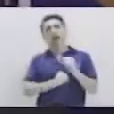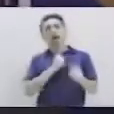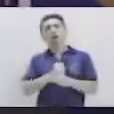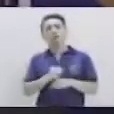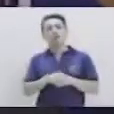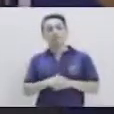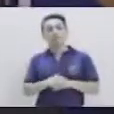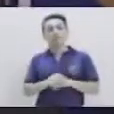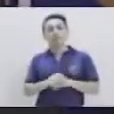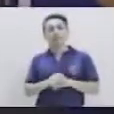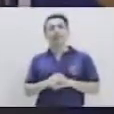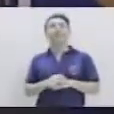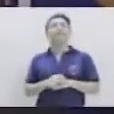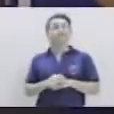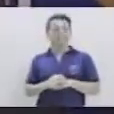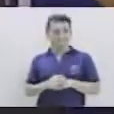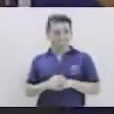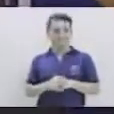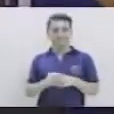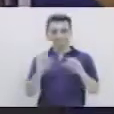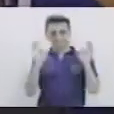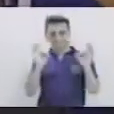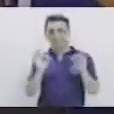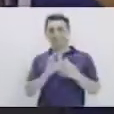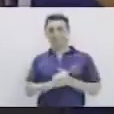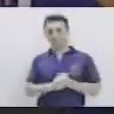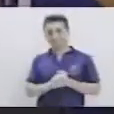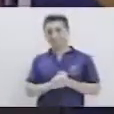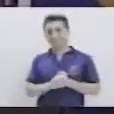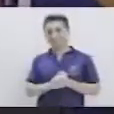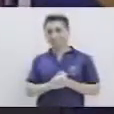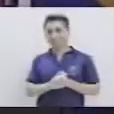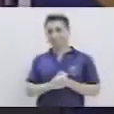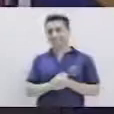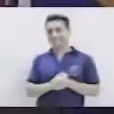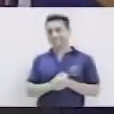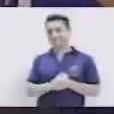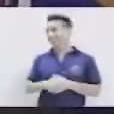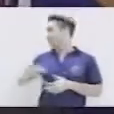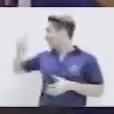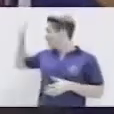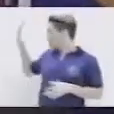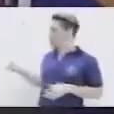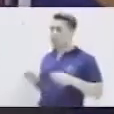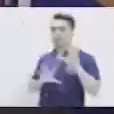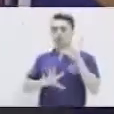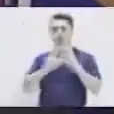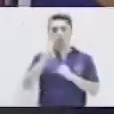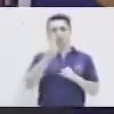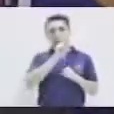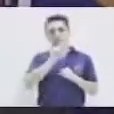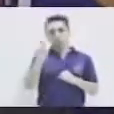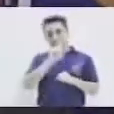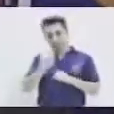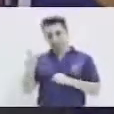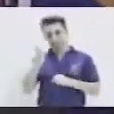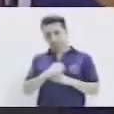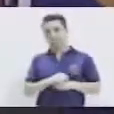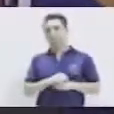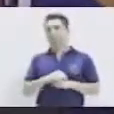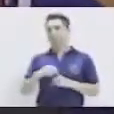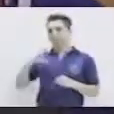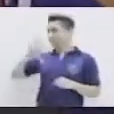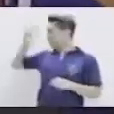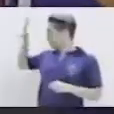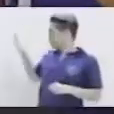Muy bien. Ya los contaron, ¿verdad? Son doce. Doce meses que